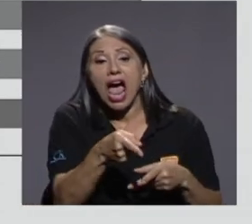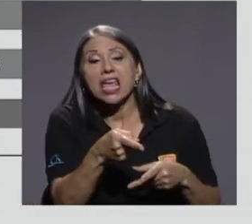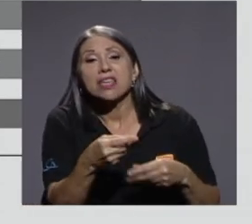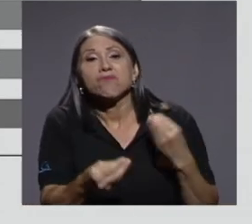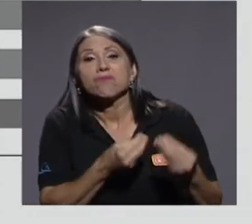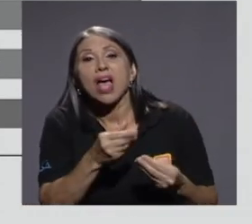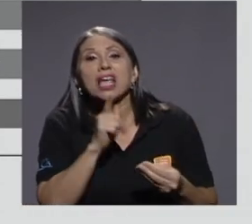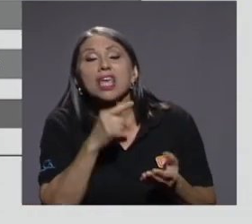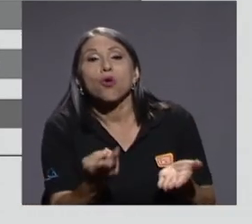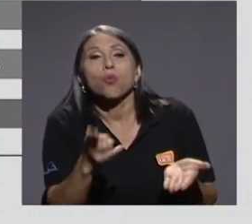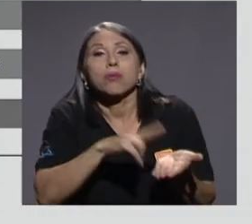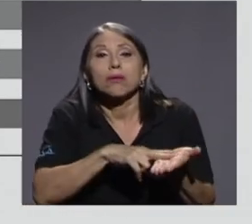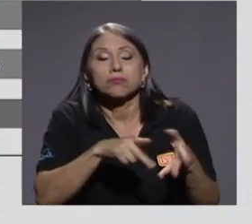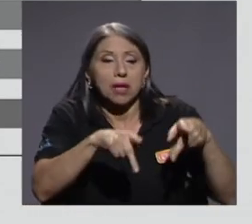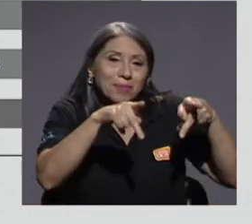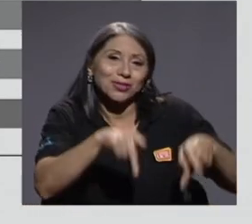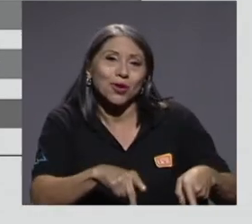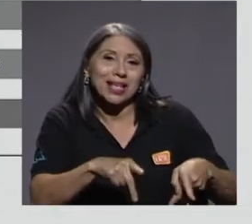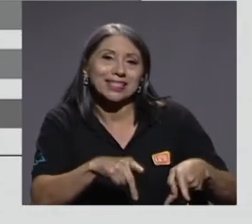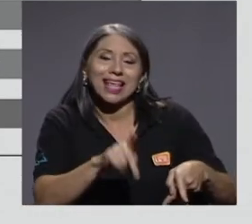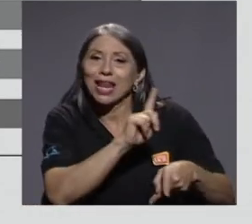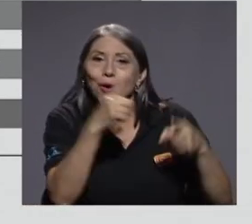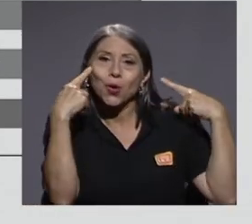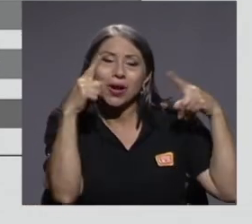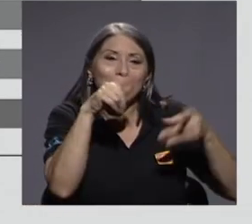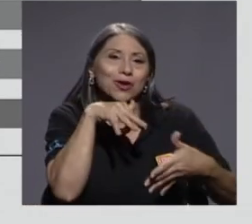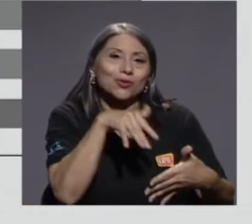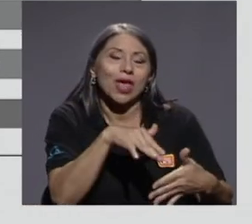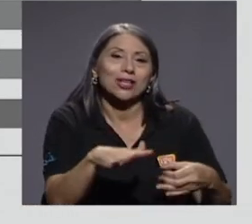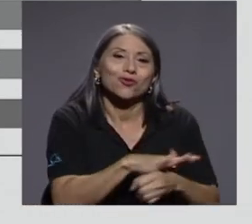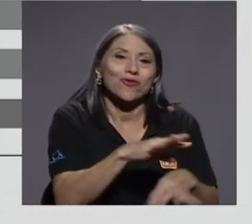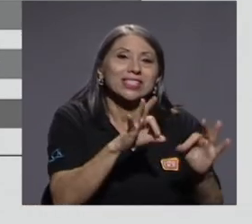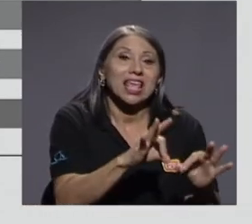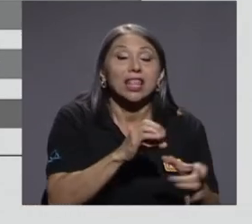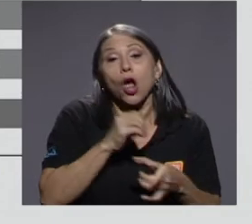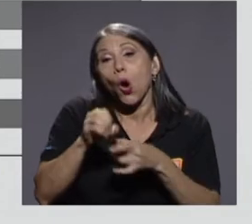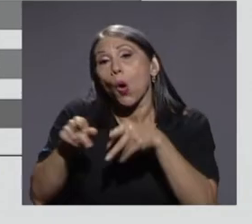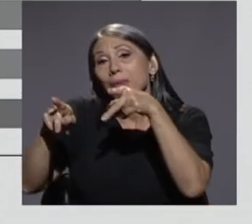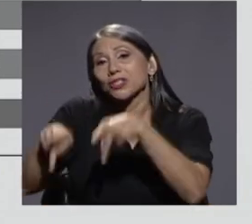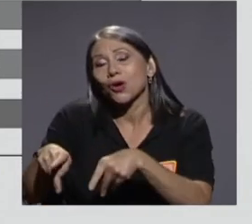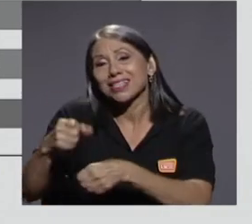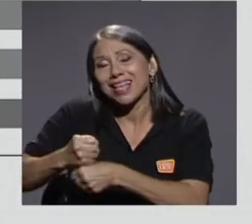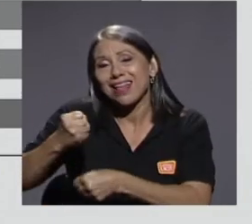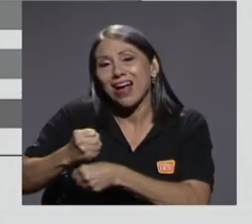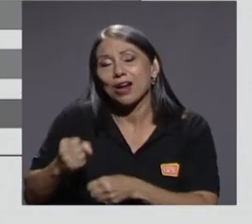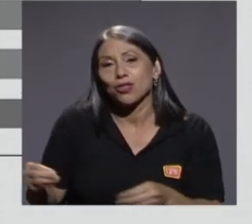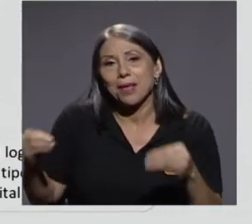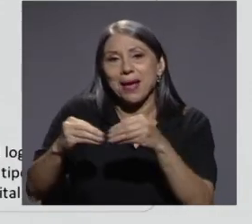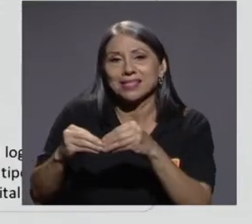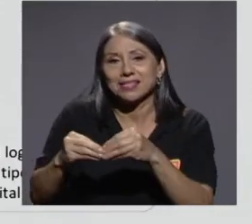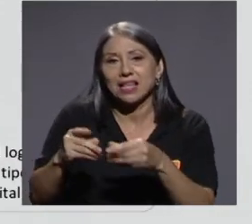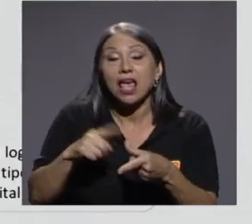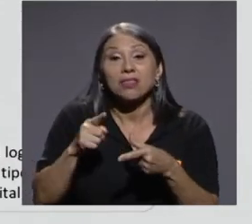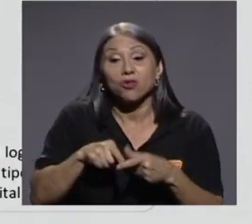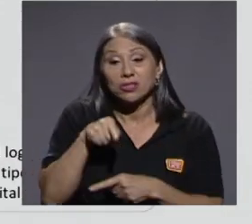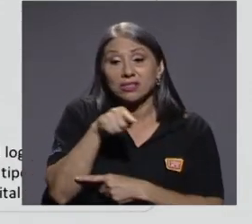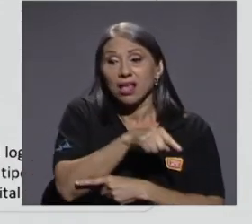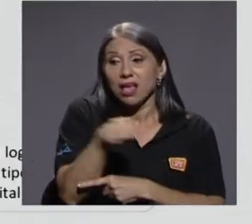llenando con personas que no lograron estudiar lo suficiente o con personas que trabajaron de más. Y esto tiene también costos